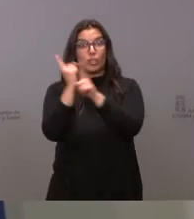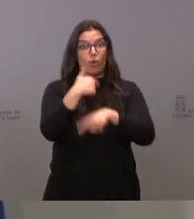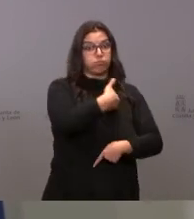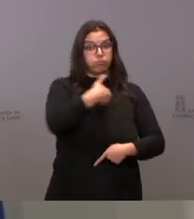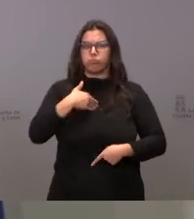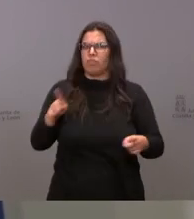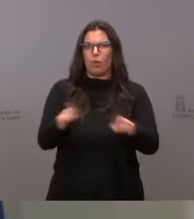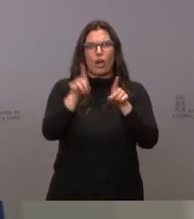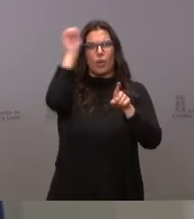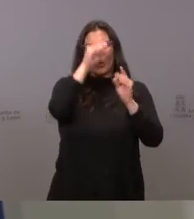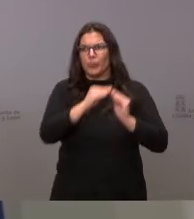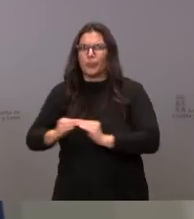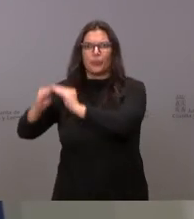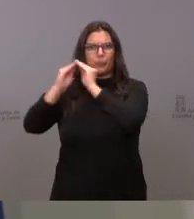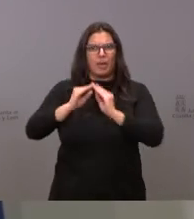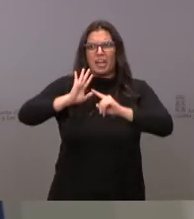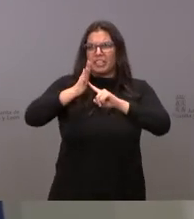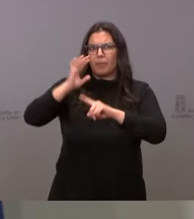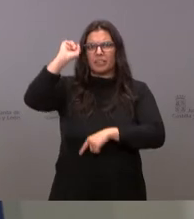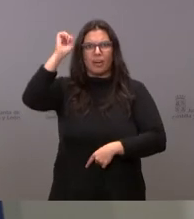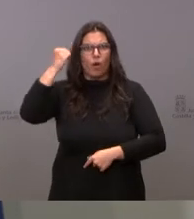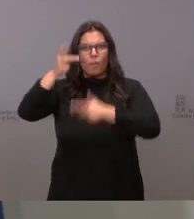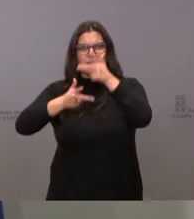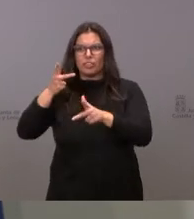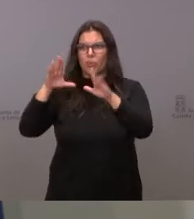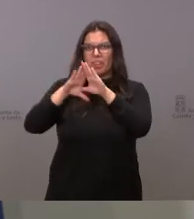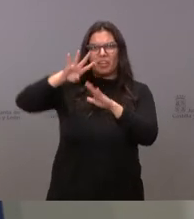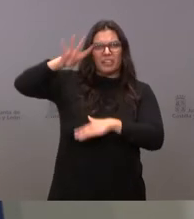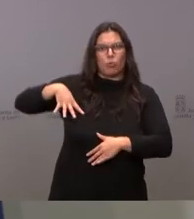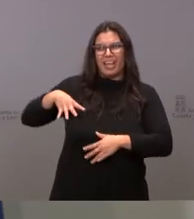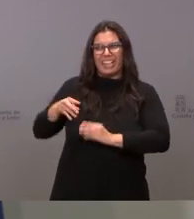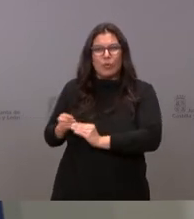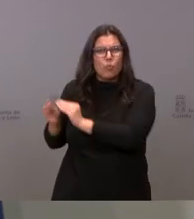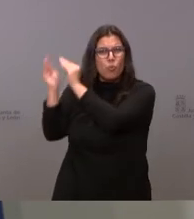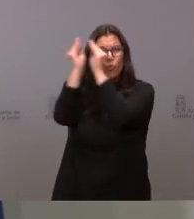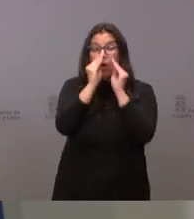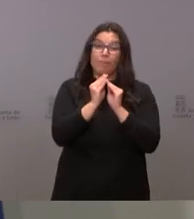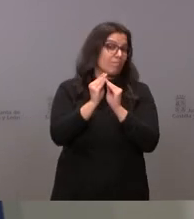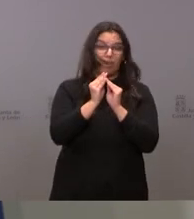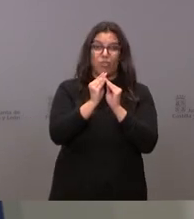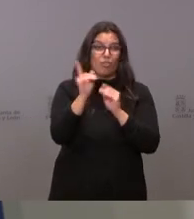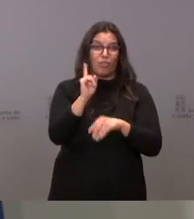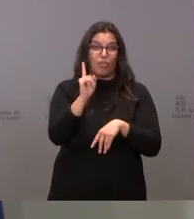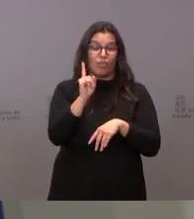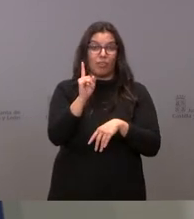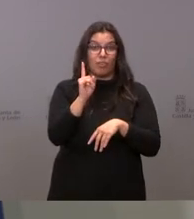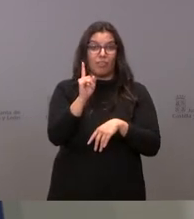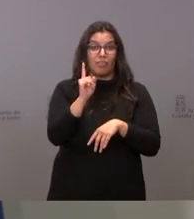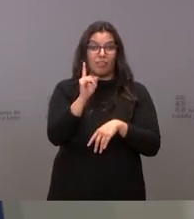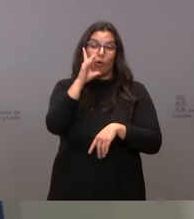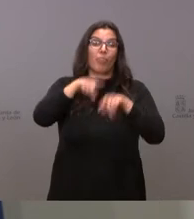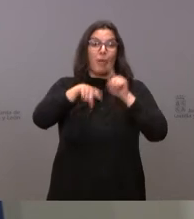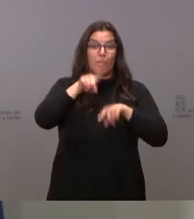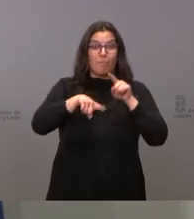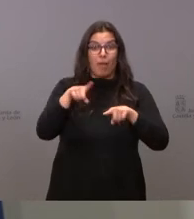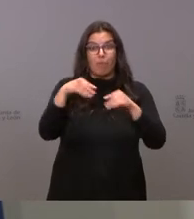Mancha, en Aragón, en el País Vasco, en Madrid, en Cataluña. Pero no lo son. Pero lo más escandaloso de todo esto